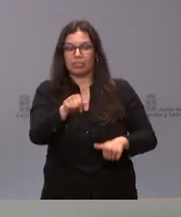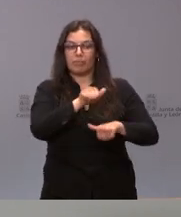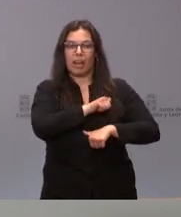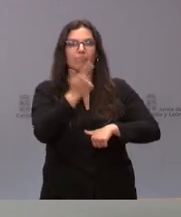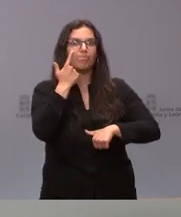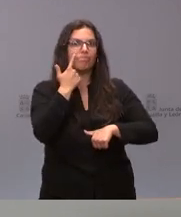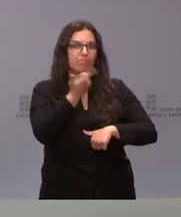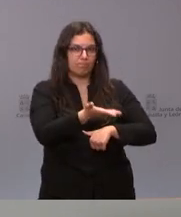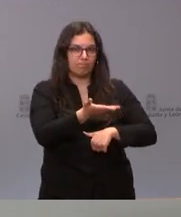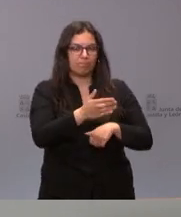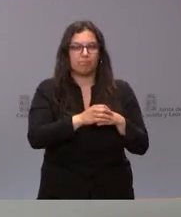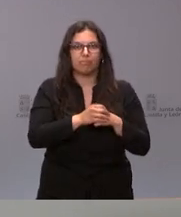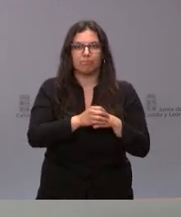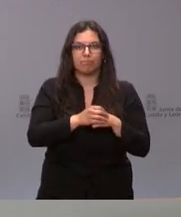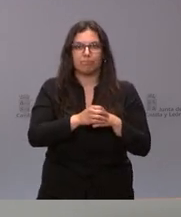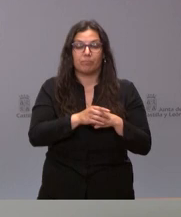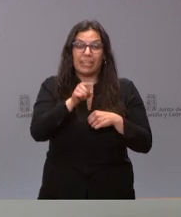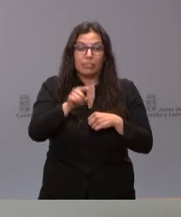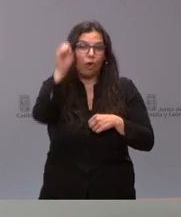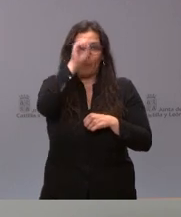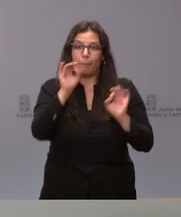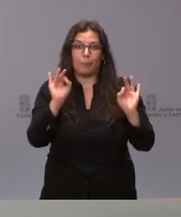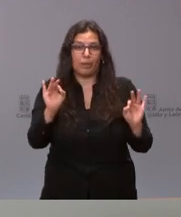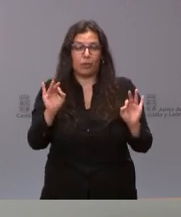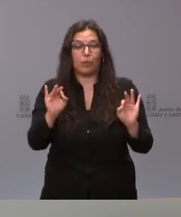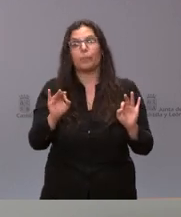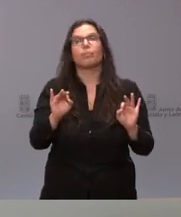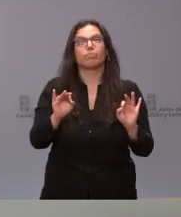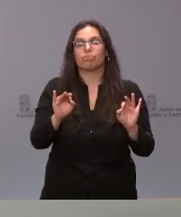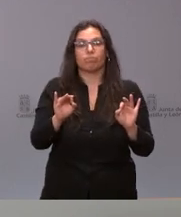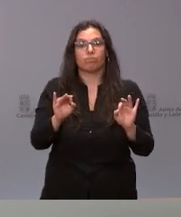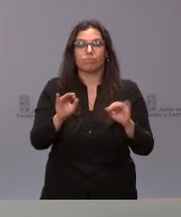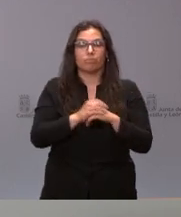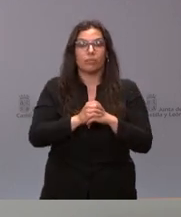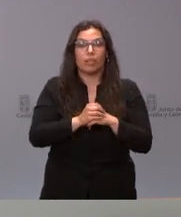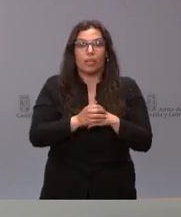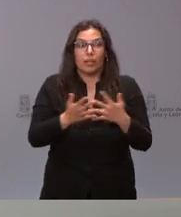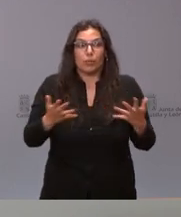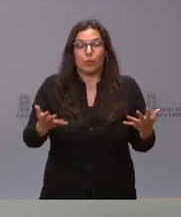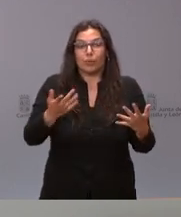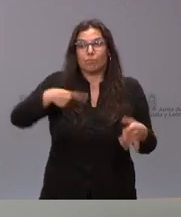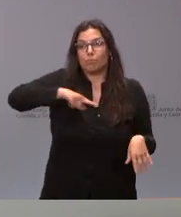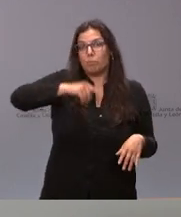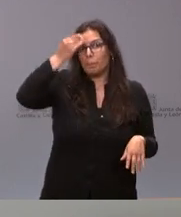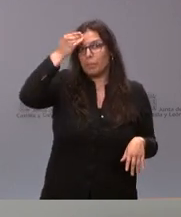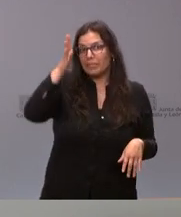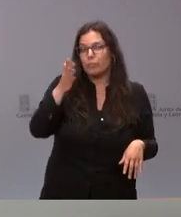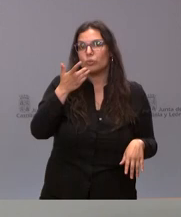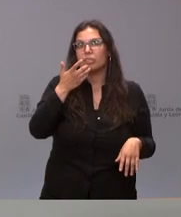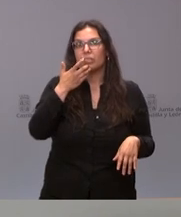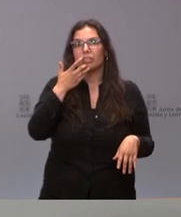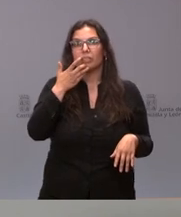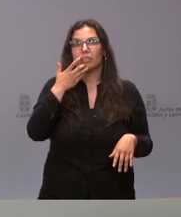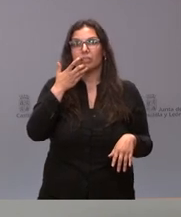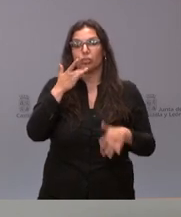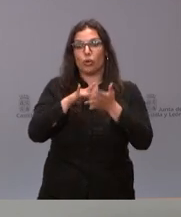Tribunal Constitucional. Esta es nuestra opinión, la seguimos manteniendo y, por tanto, entendemos que el que se haya acelerado